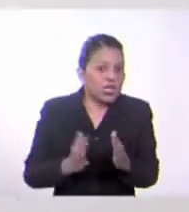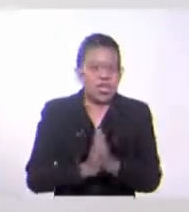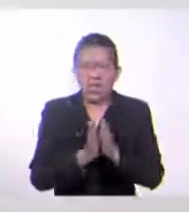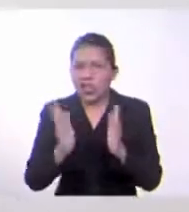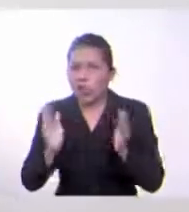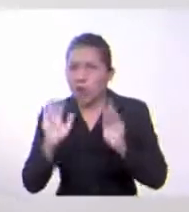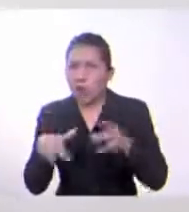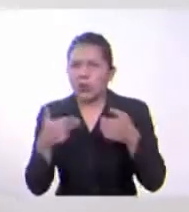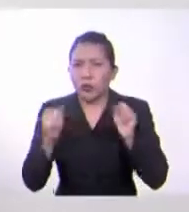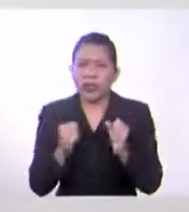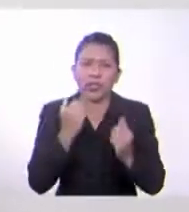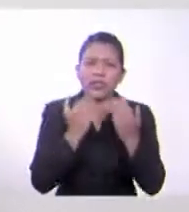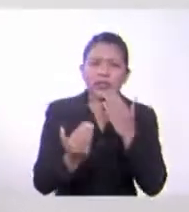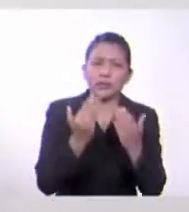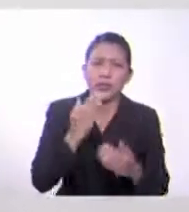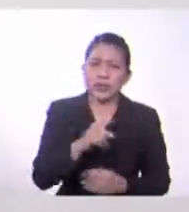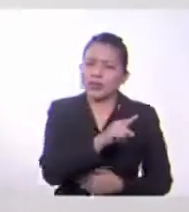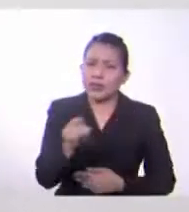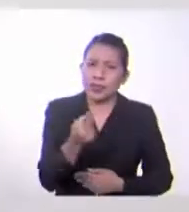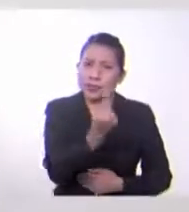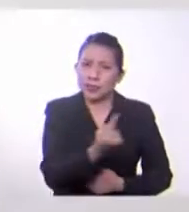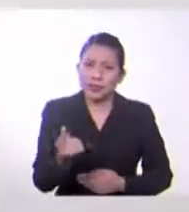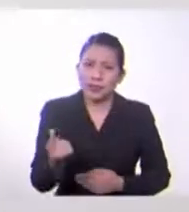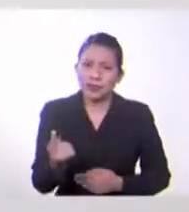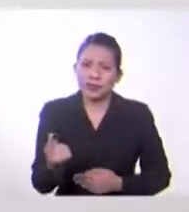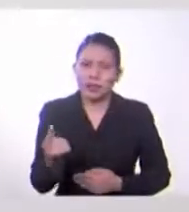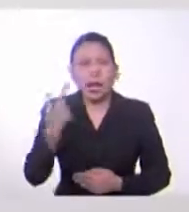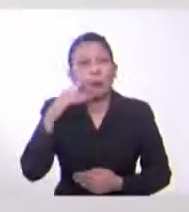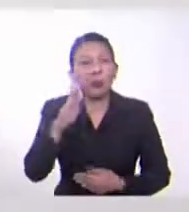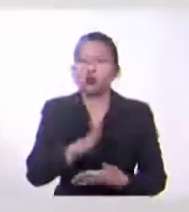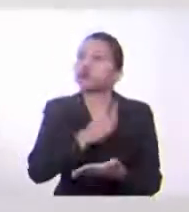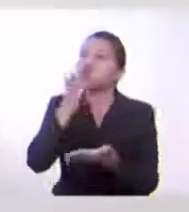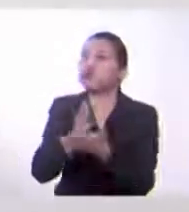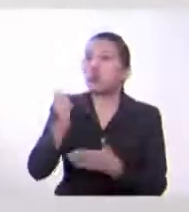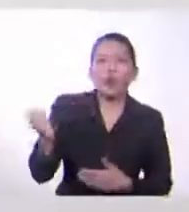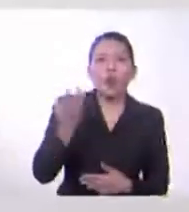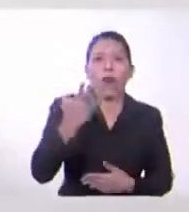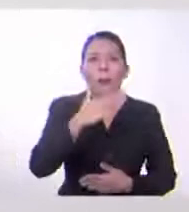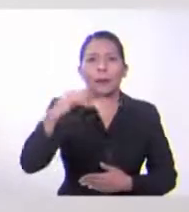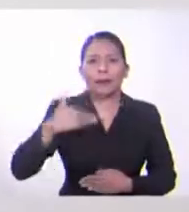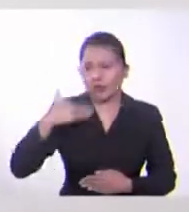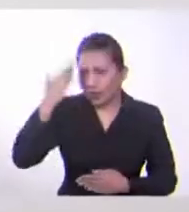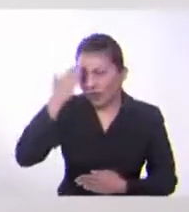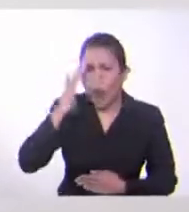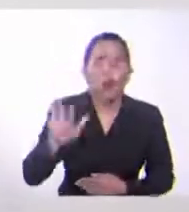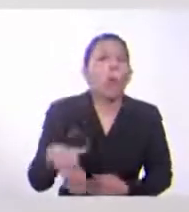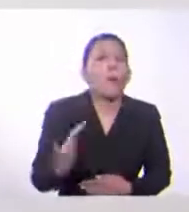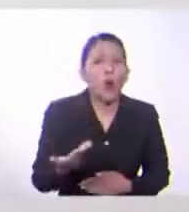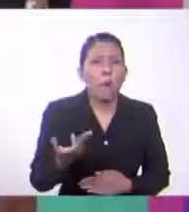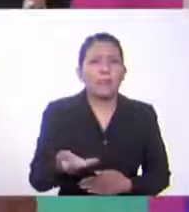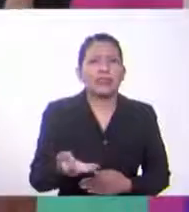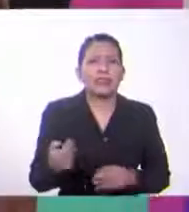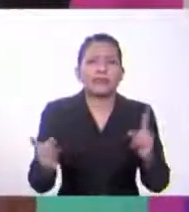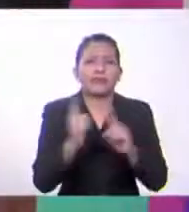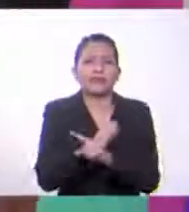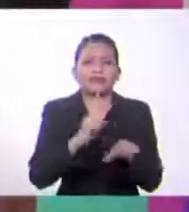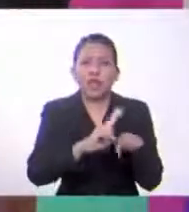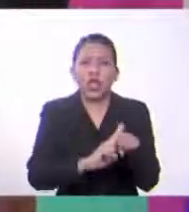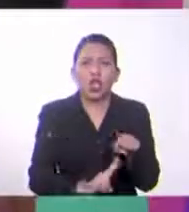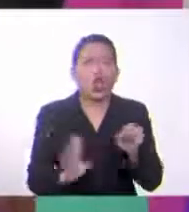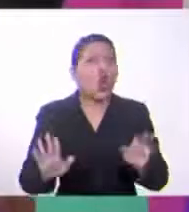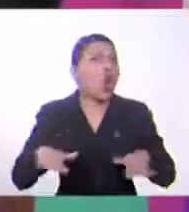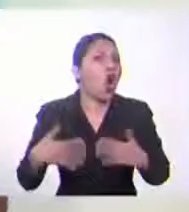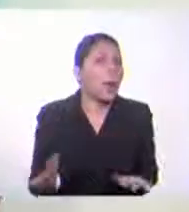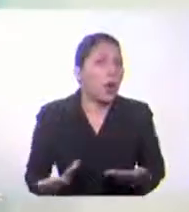podríamos explicarle a alguien que si visita un país, cómo puede saber cuál es el precio en dólares? Antes